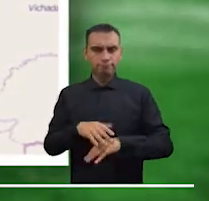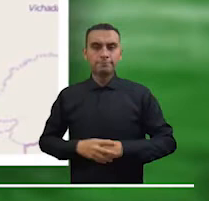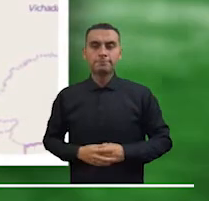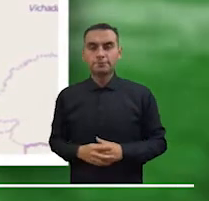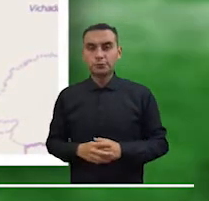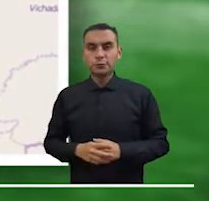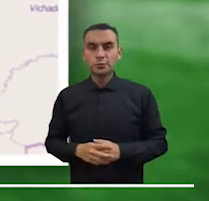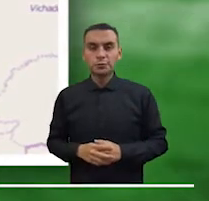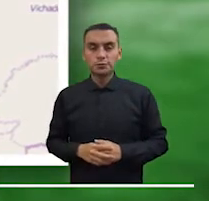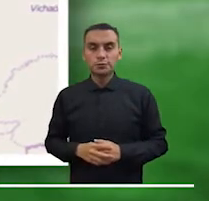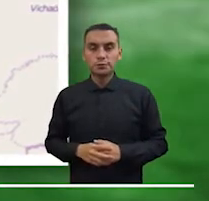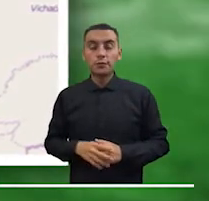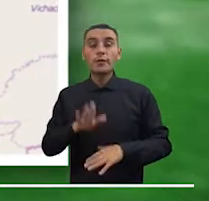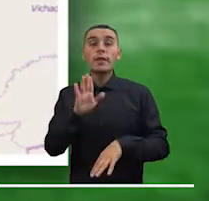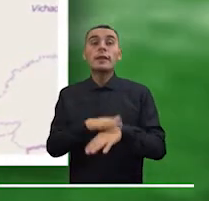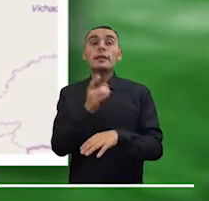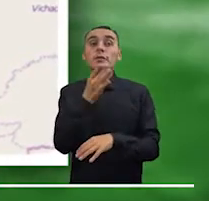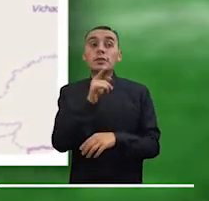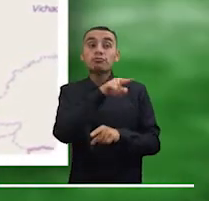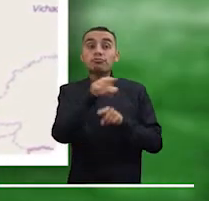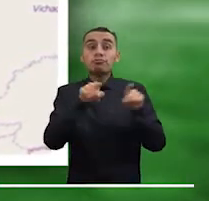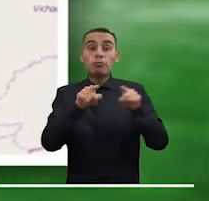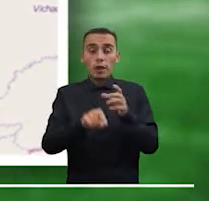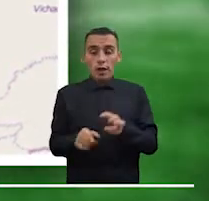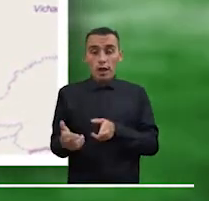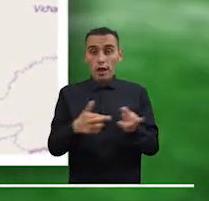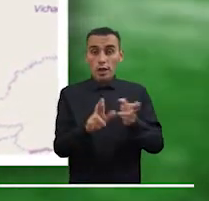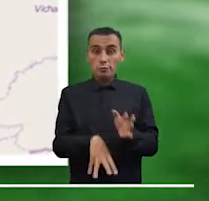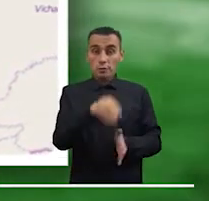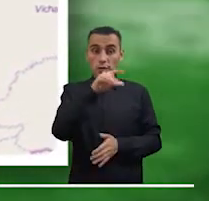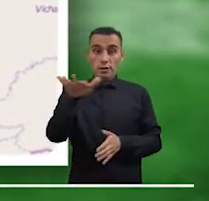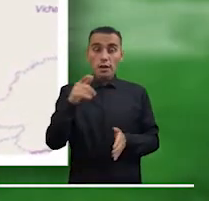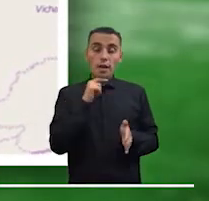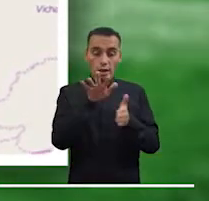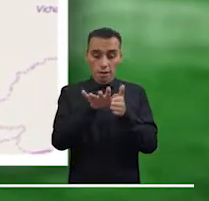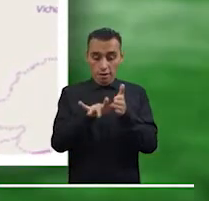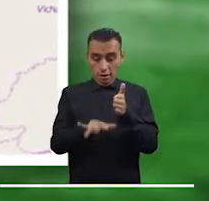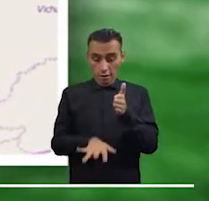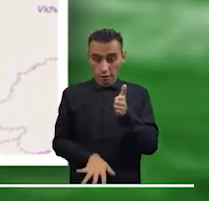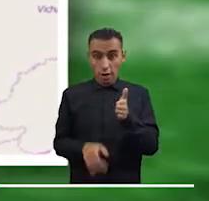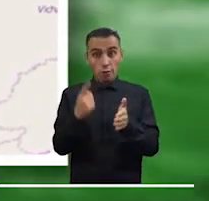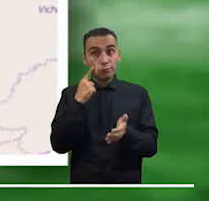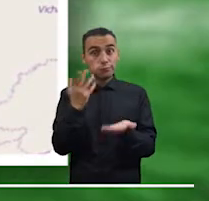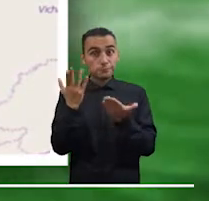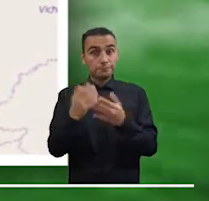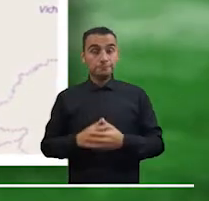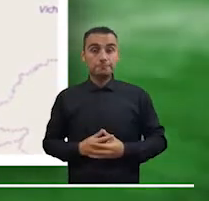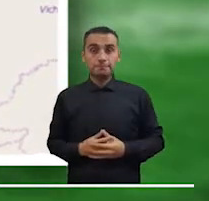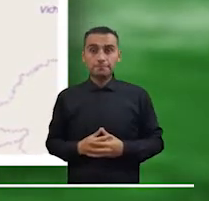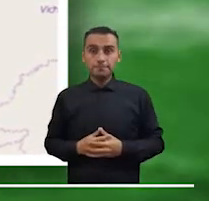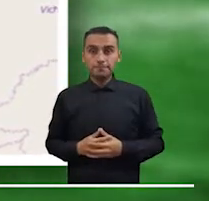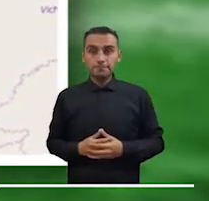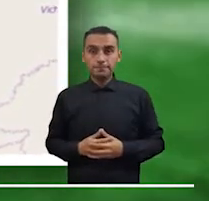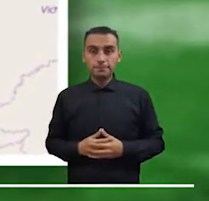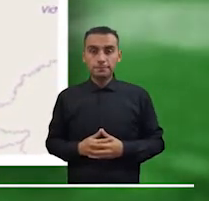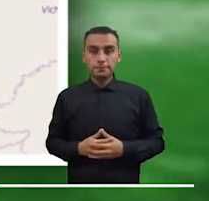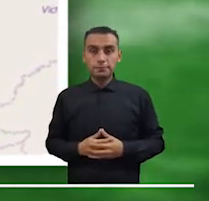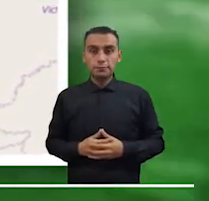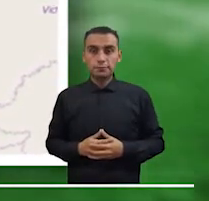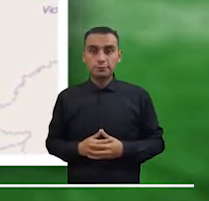sector Cara de Gato. Alerta morada por niveles bajos en el río Magdalena, a la altura del municipio de Barranca Bermeja.